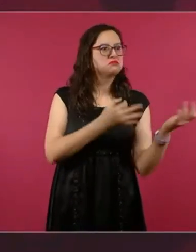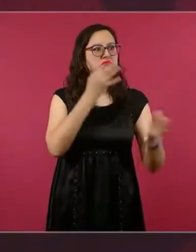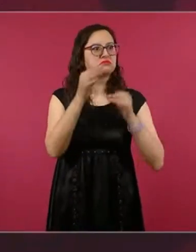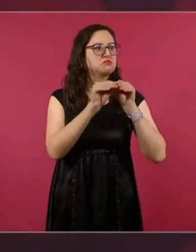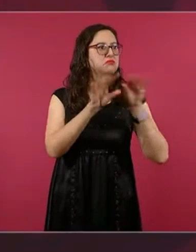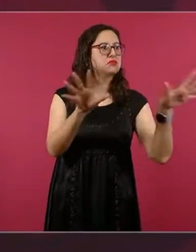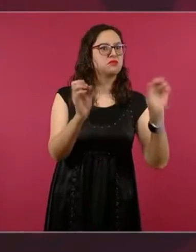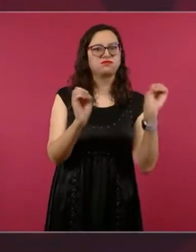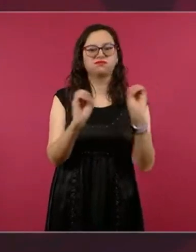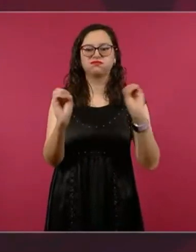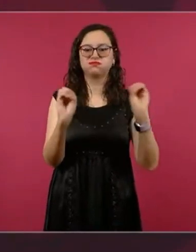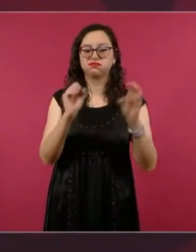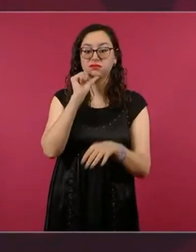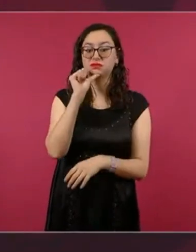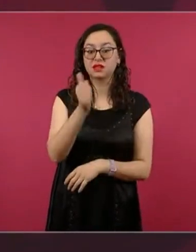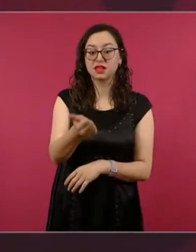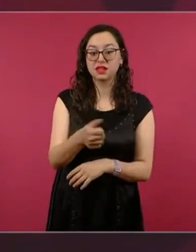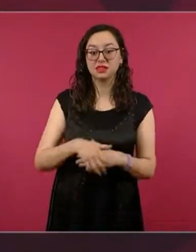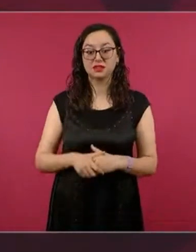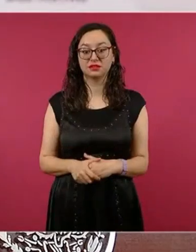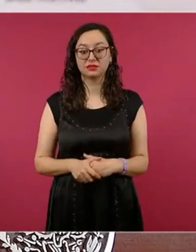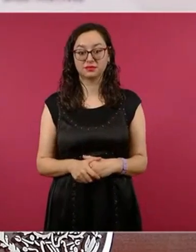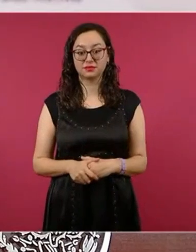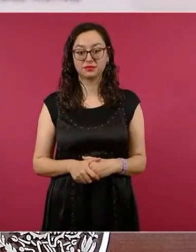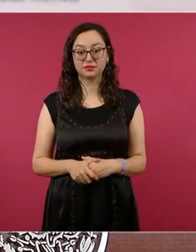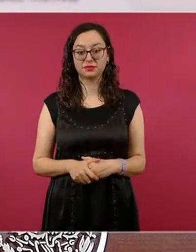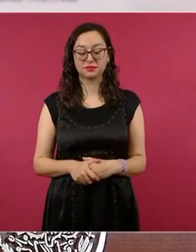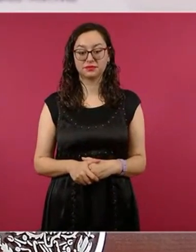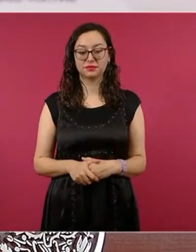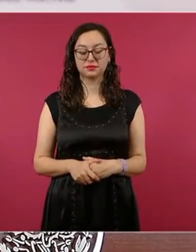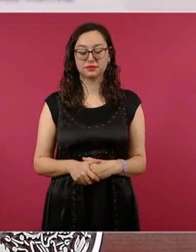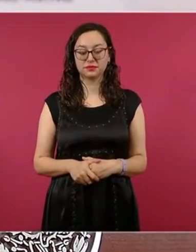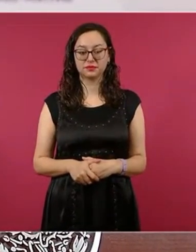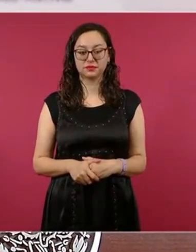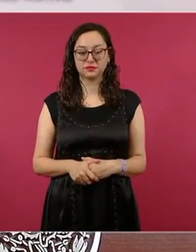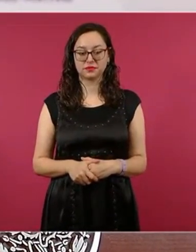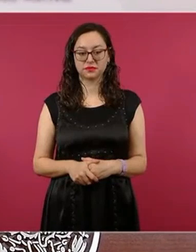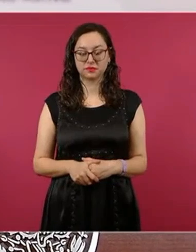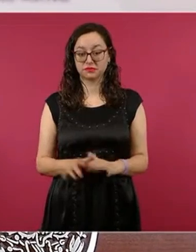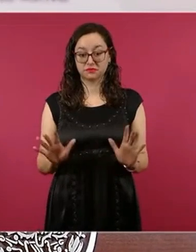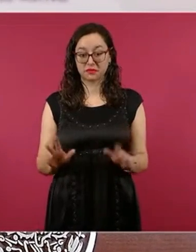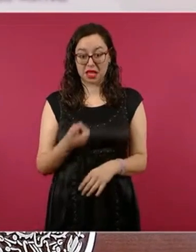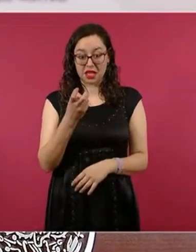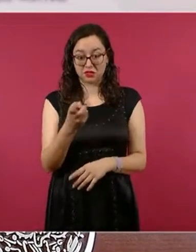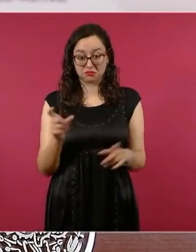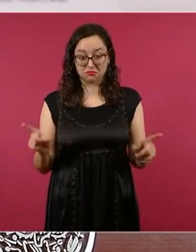en otros medios, sólo por eso